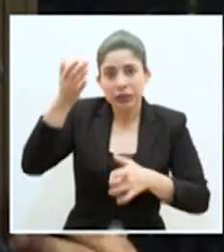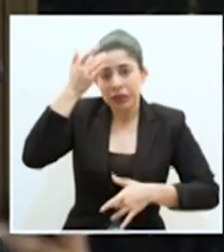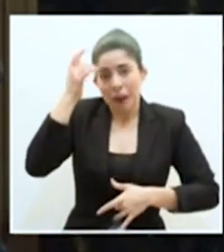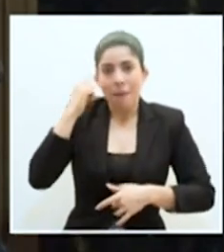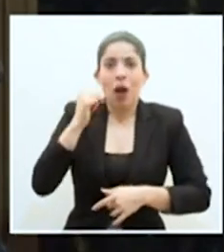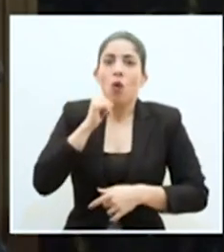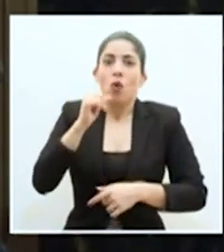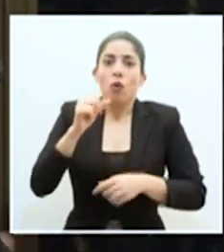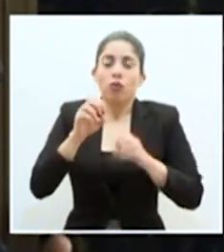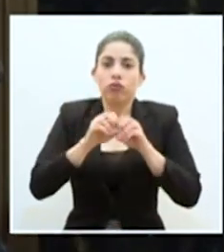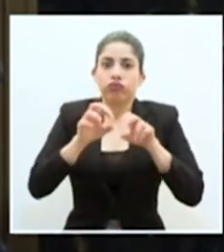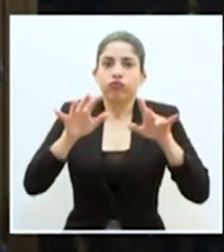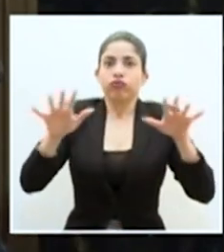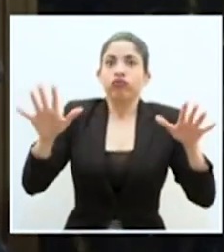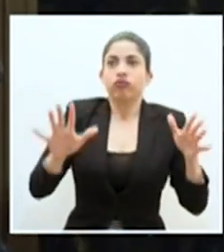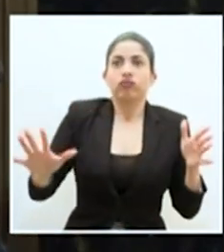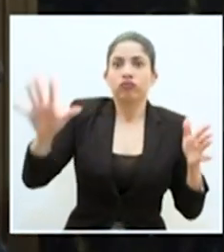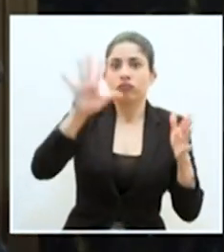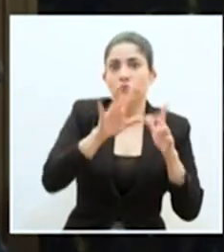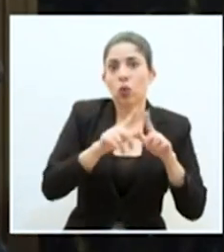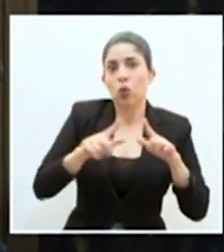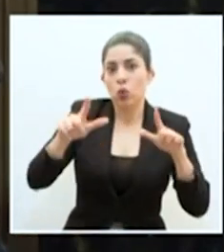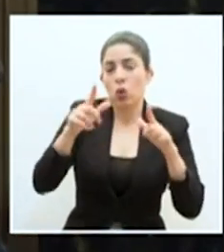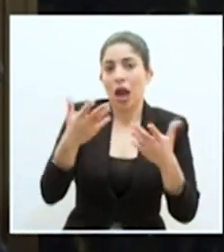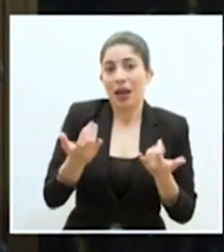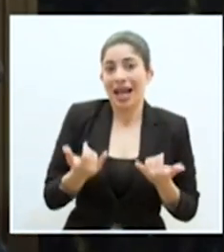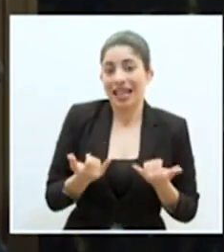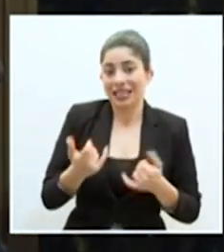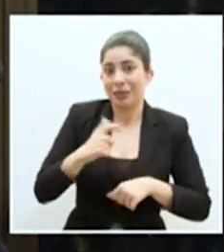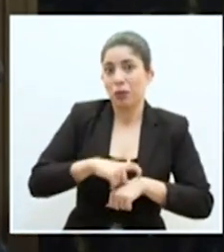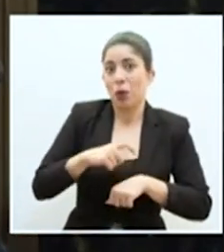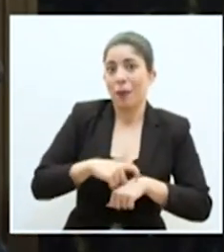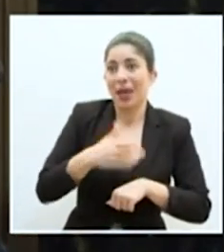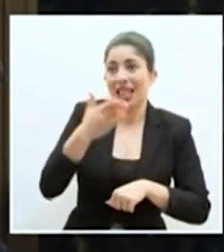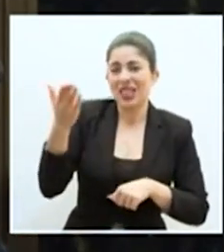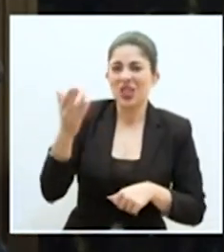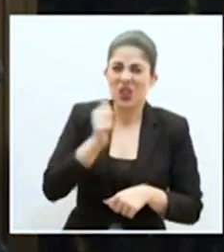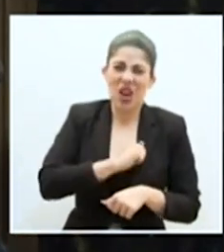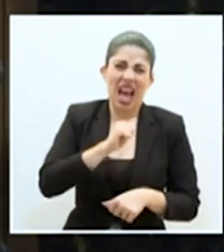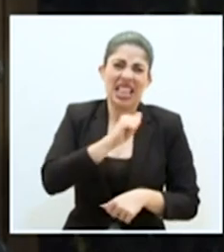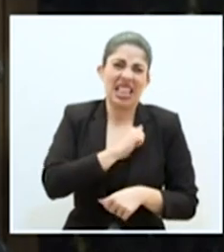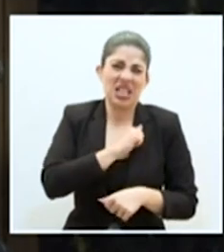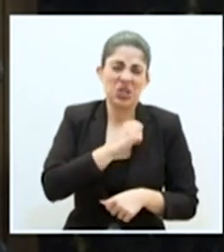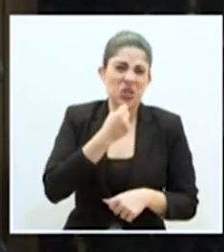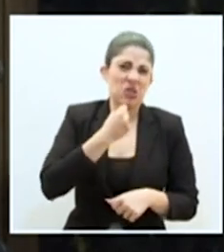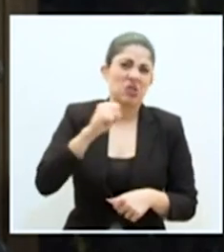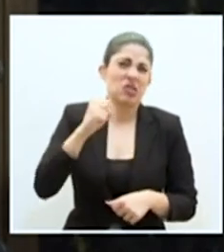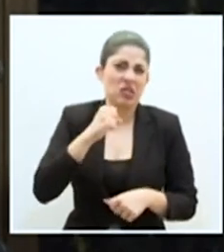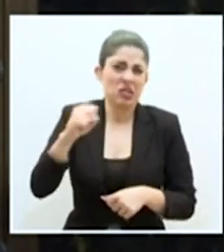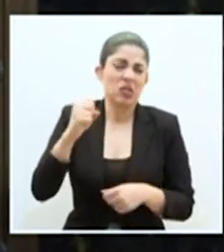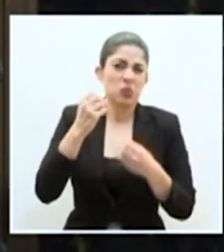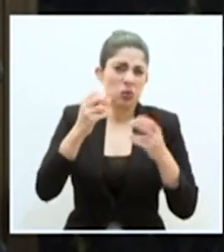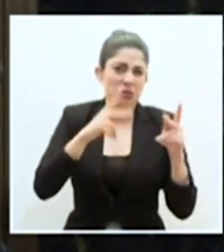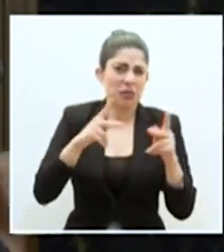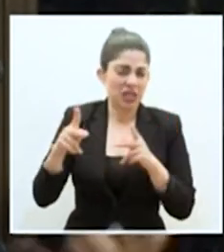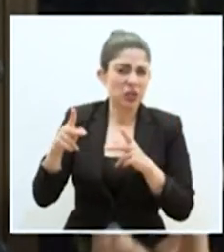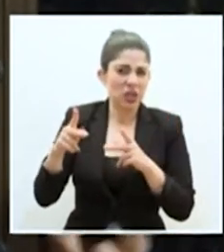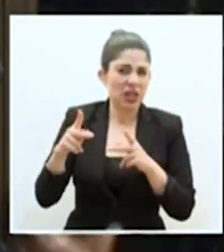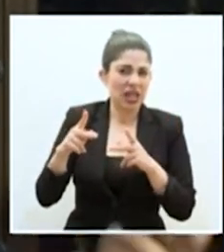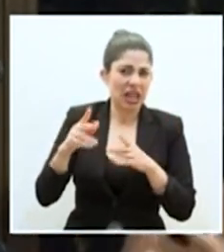que no avancen más en esas zonas que están en estos momentos con esa actitud de resistencia a